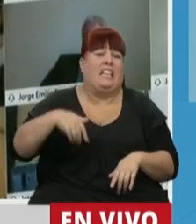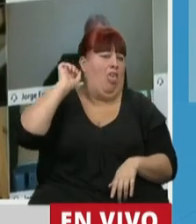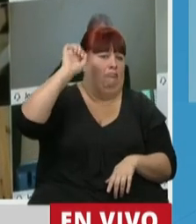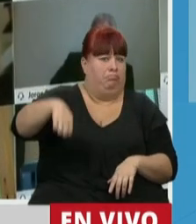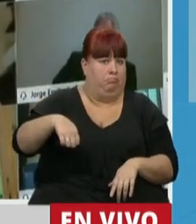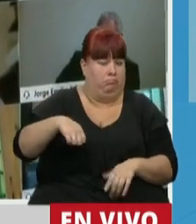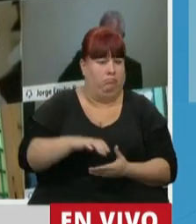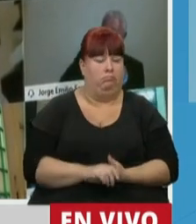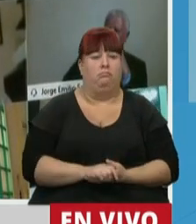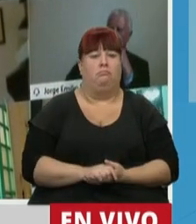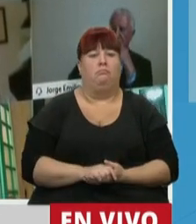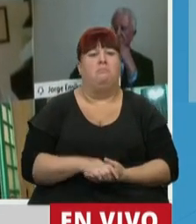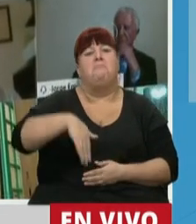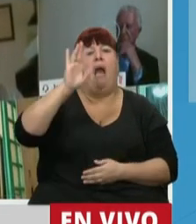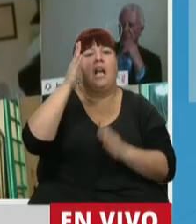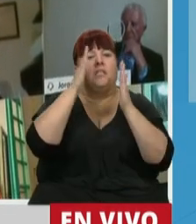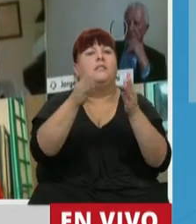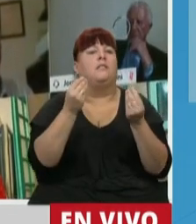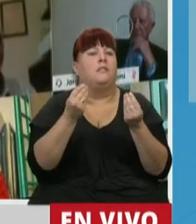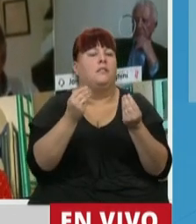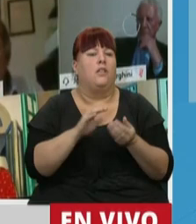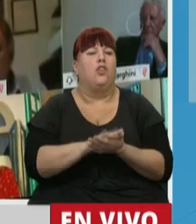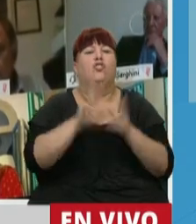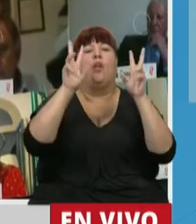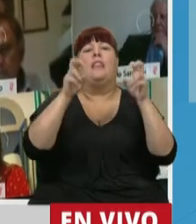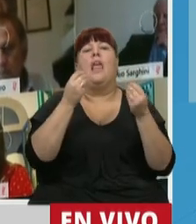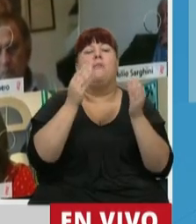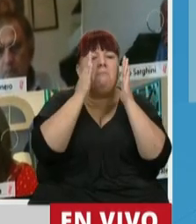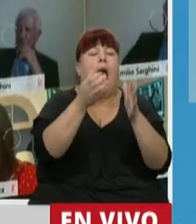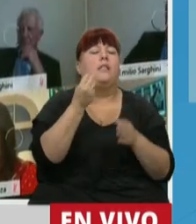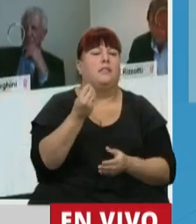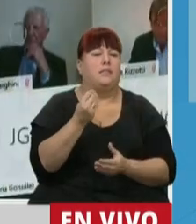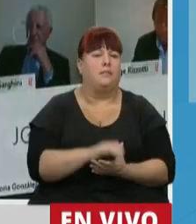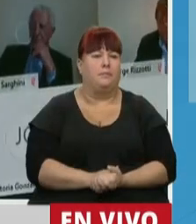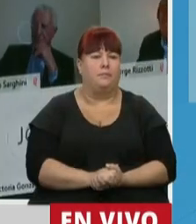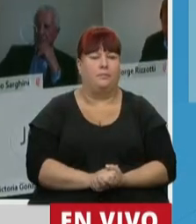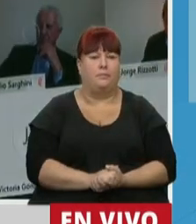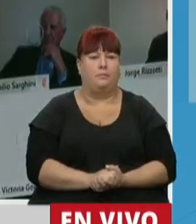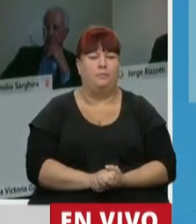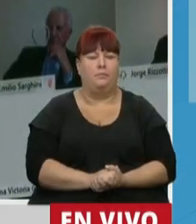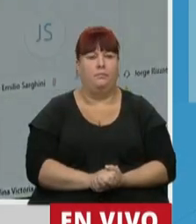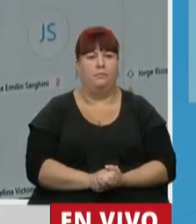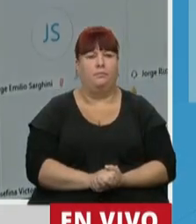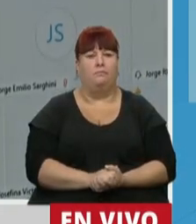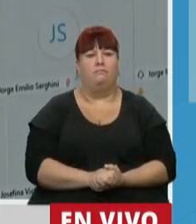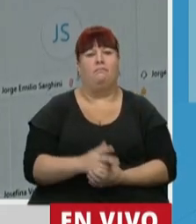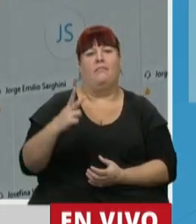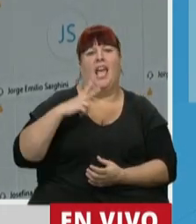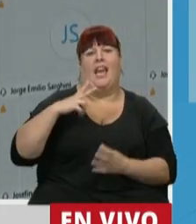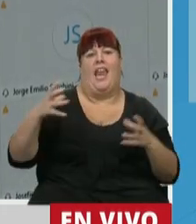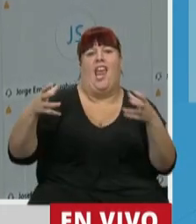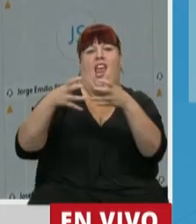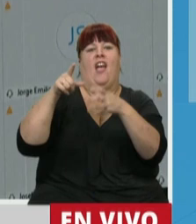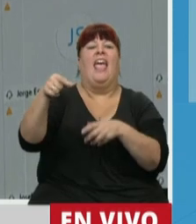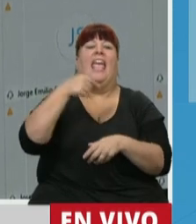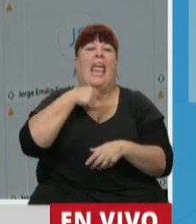espalda, donde se impuso la mirada de los grandes lobos de la economía que